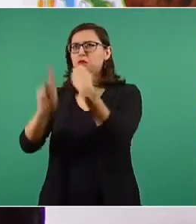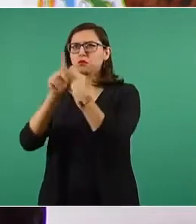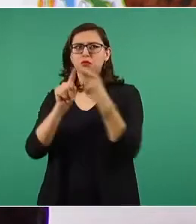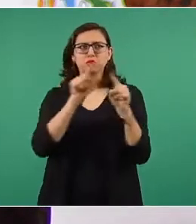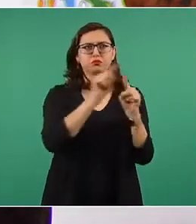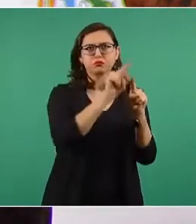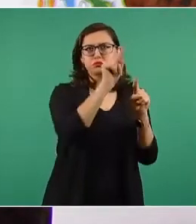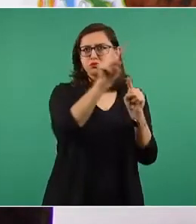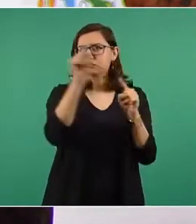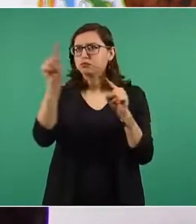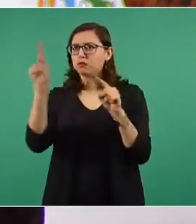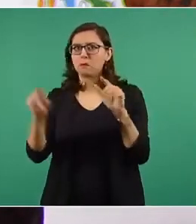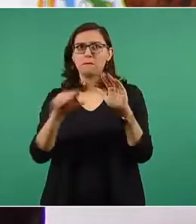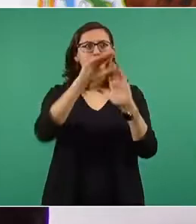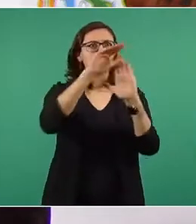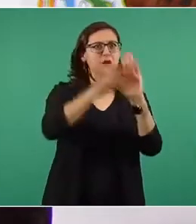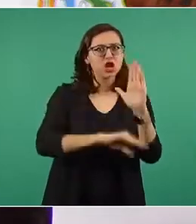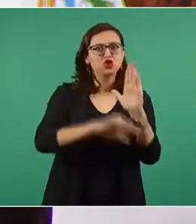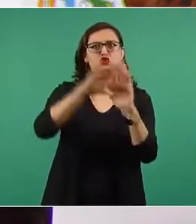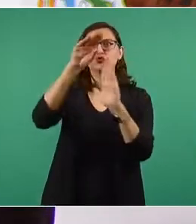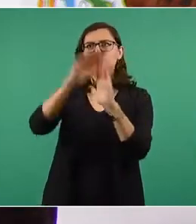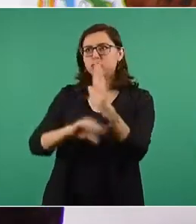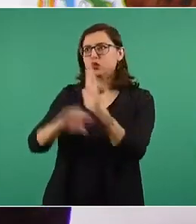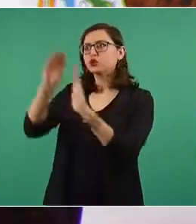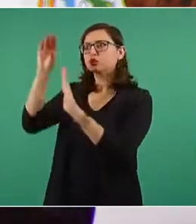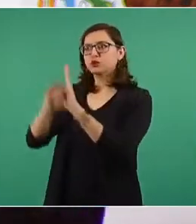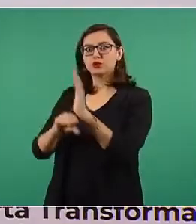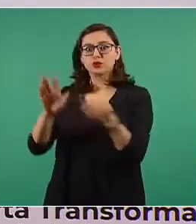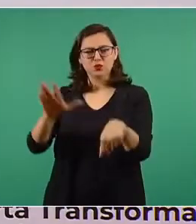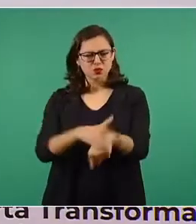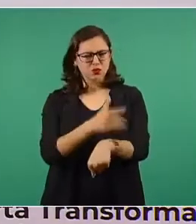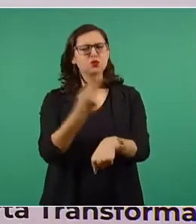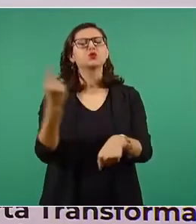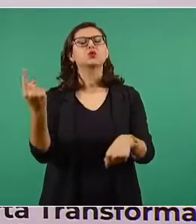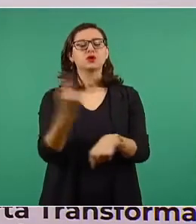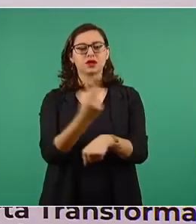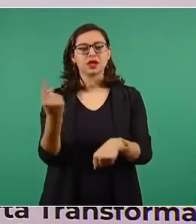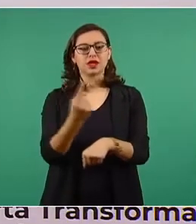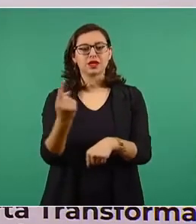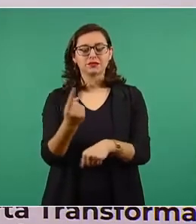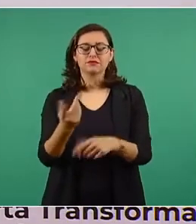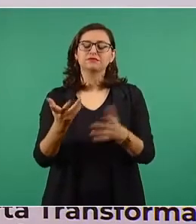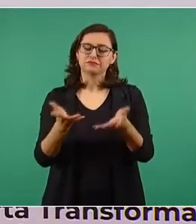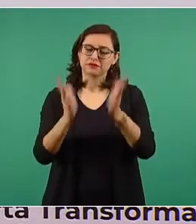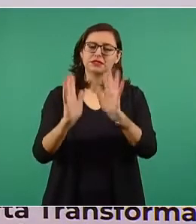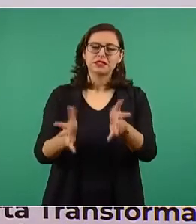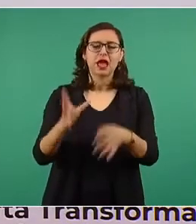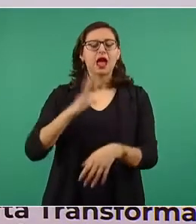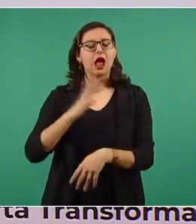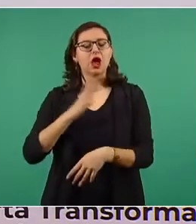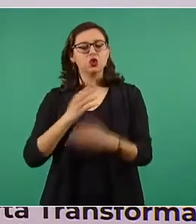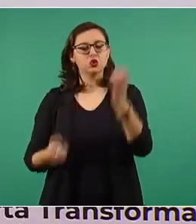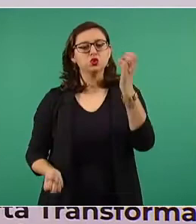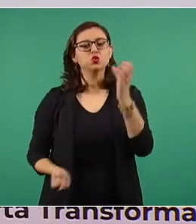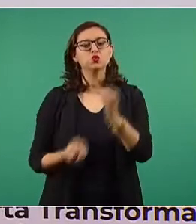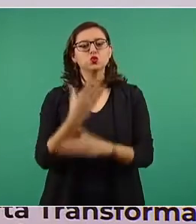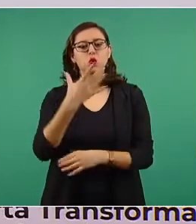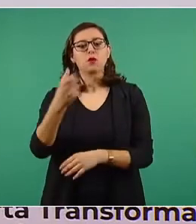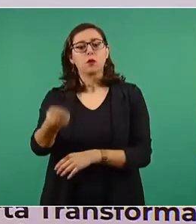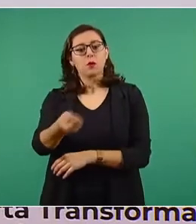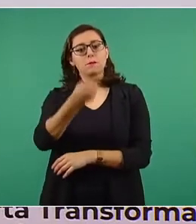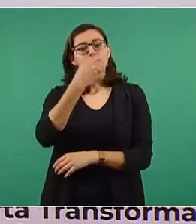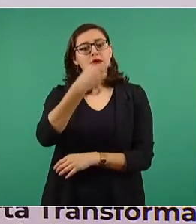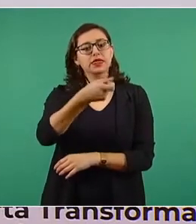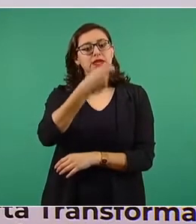el efecto positivo en la aplicación de nuevos medicamentos, especialmente